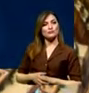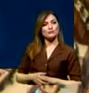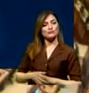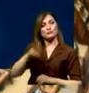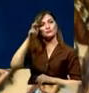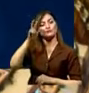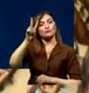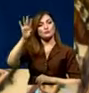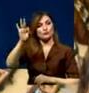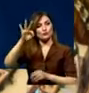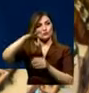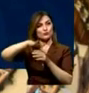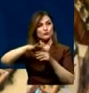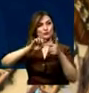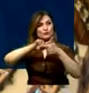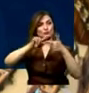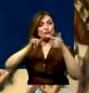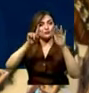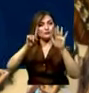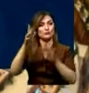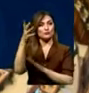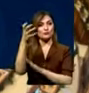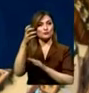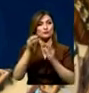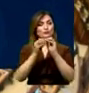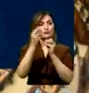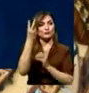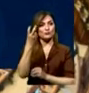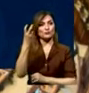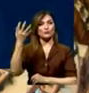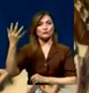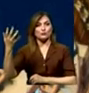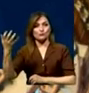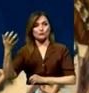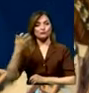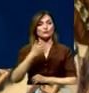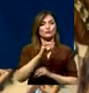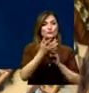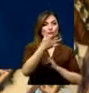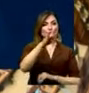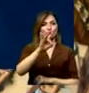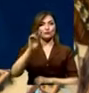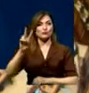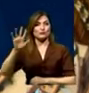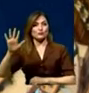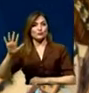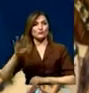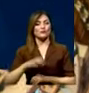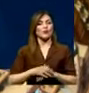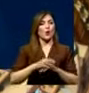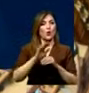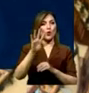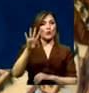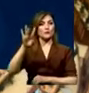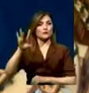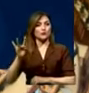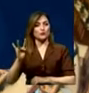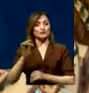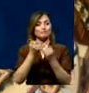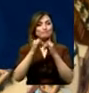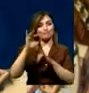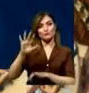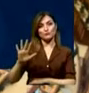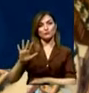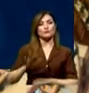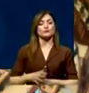votos, el Partido Social Cristiano 15, la Izquierda Democrática 15, Pachacuti 25, uno es 48, Independiente 5. Esto es más o menos, algunos se mueven, otros